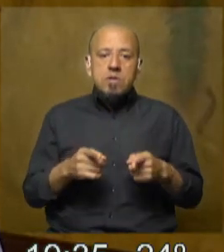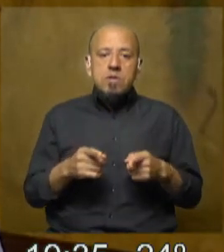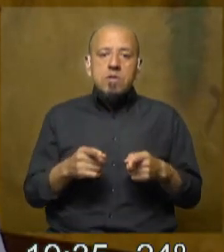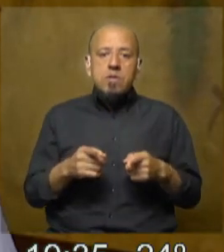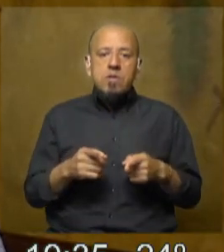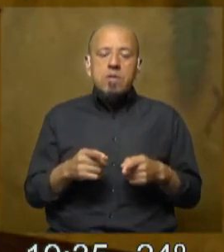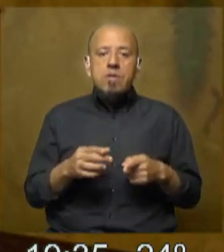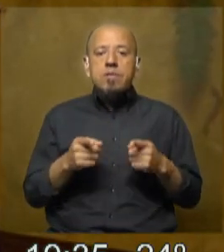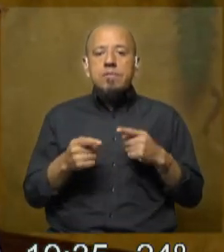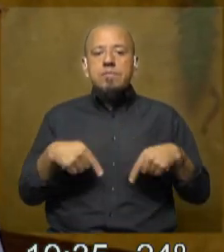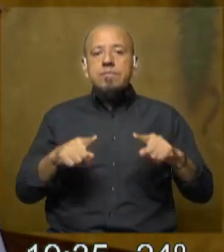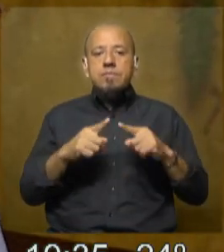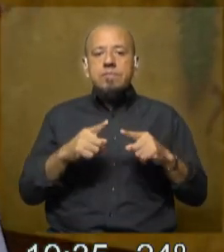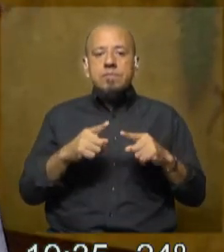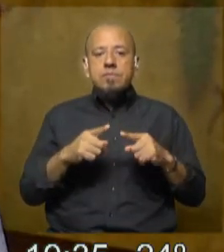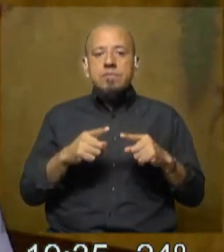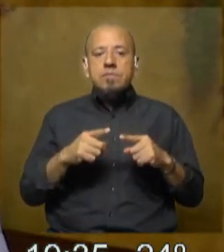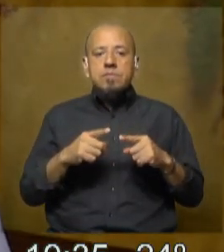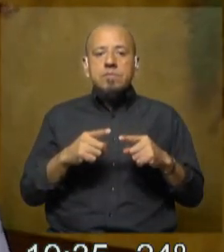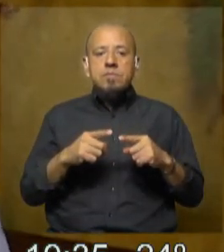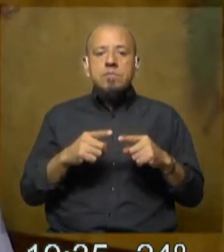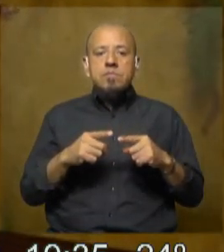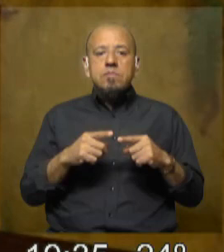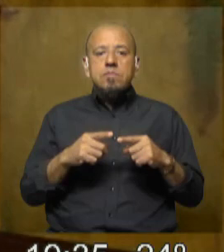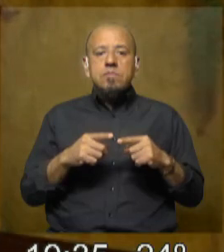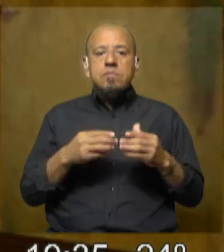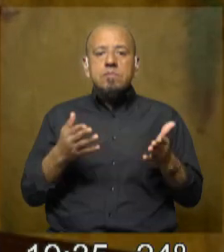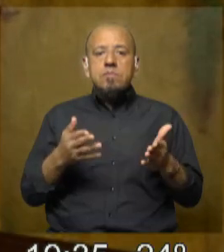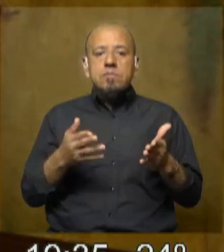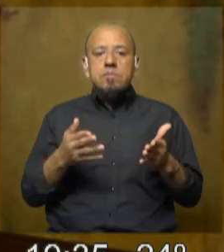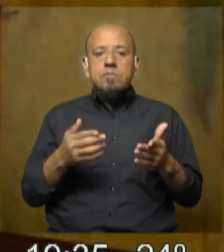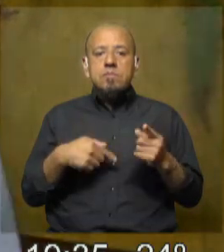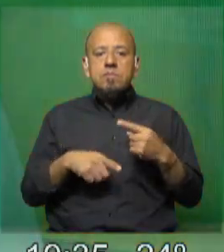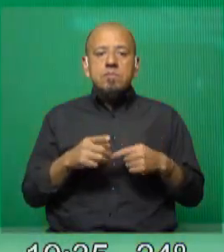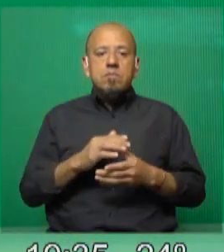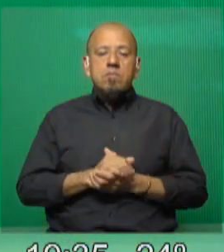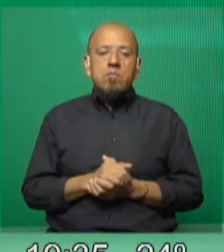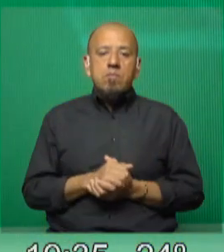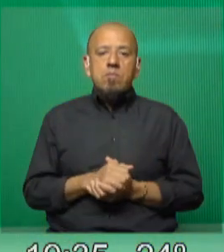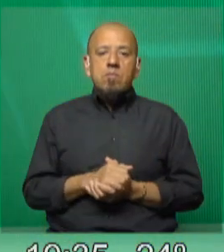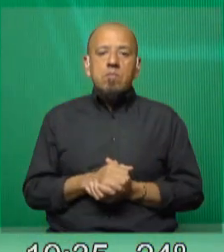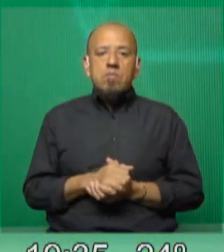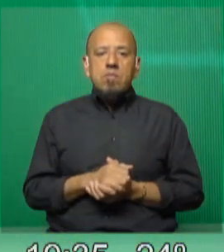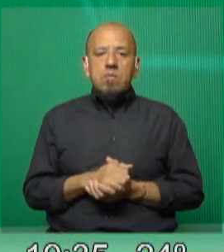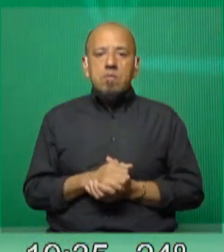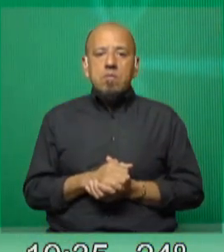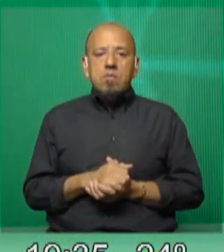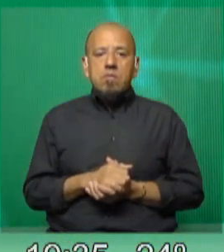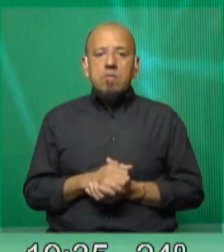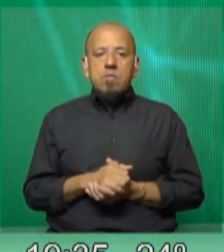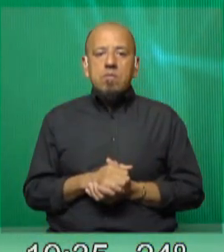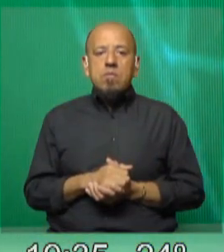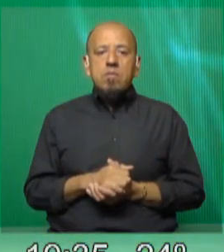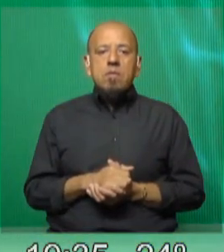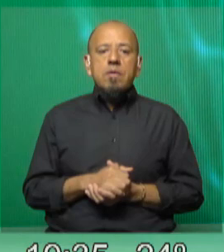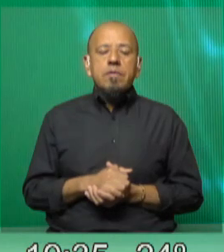bastante también al relato y por eso digo, dato mata relato Bueno, veíamos un mapa en